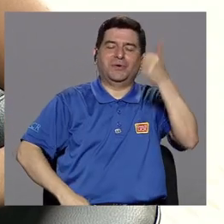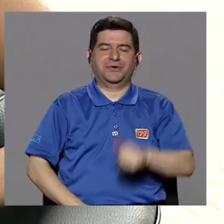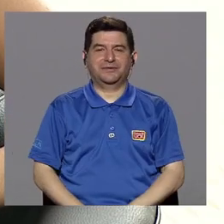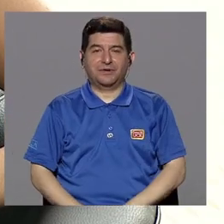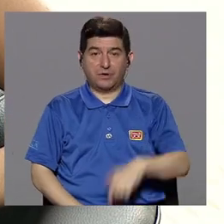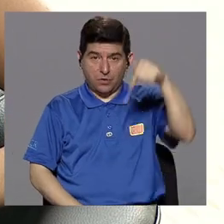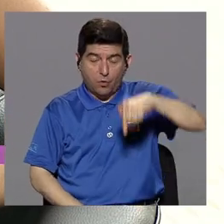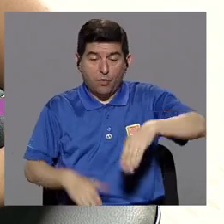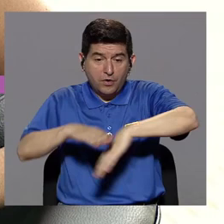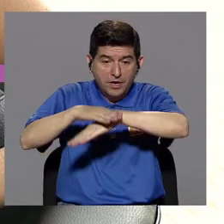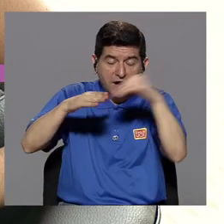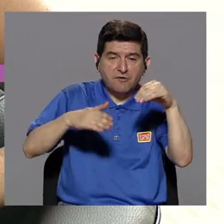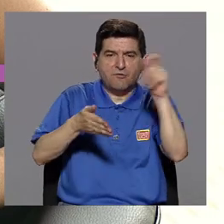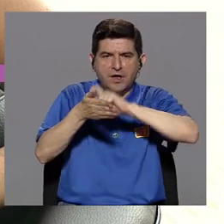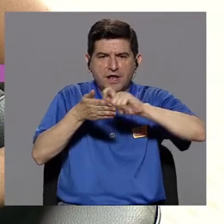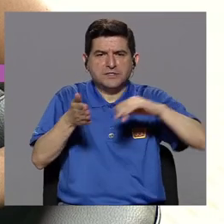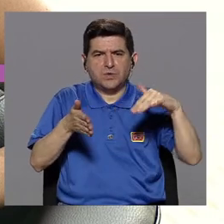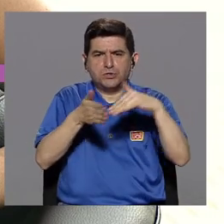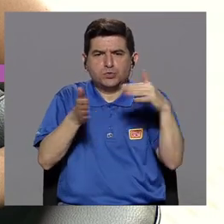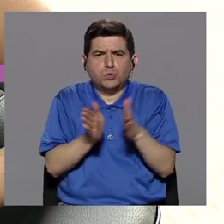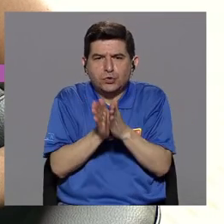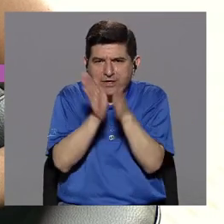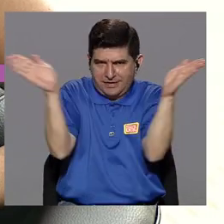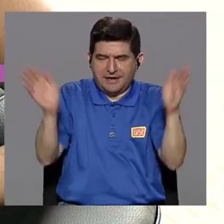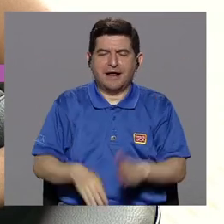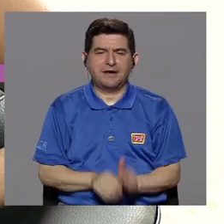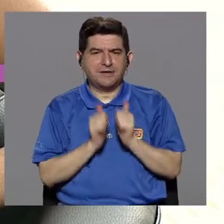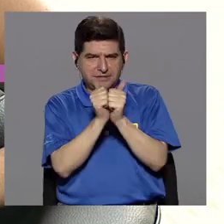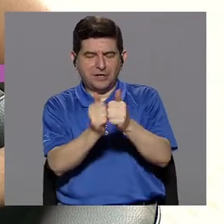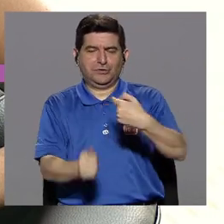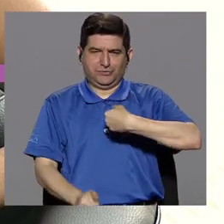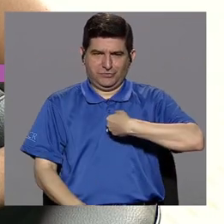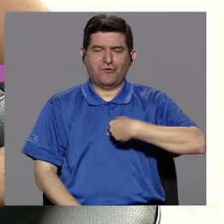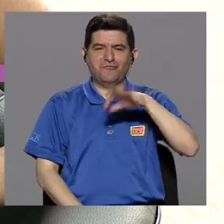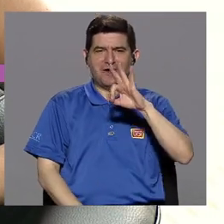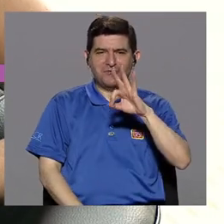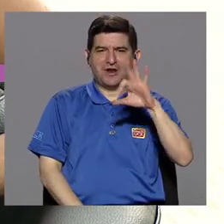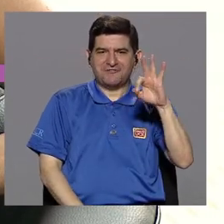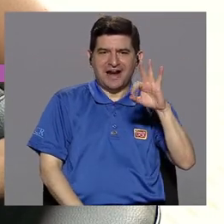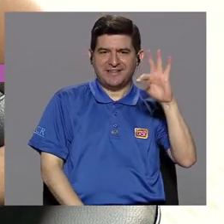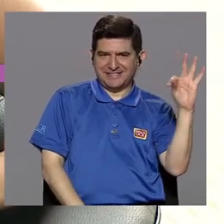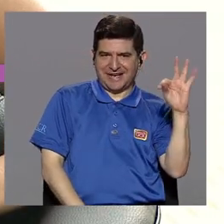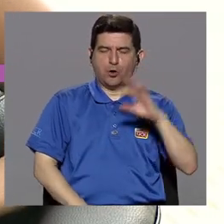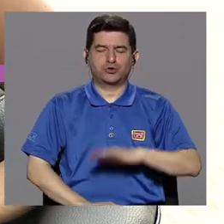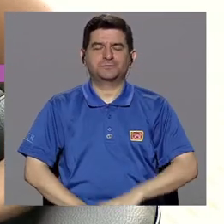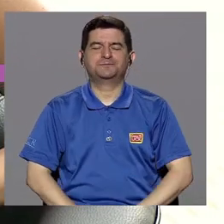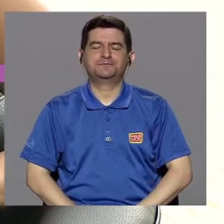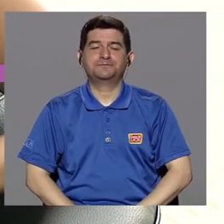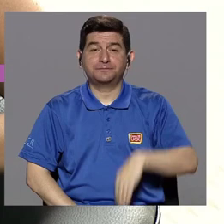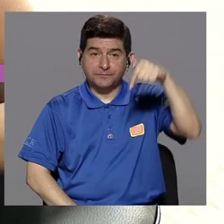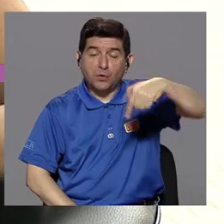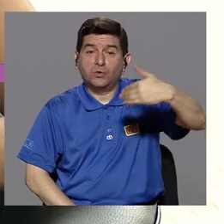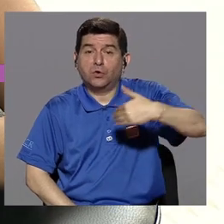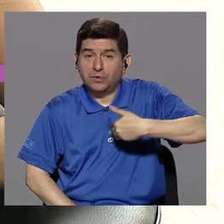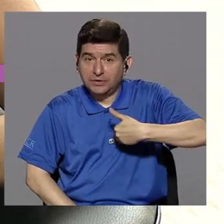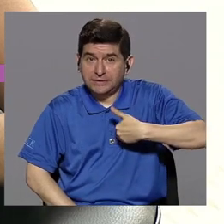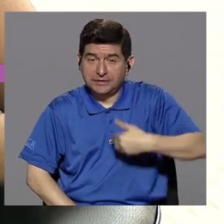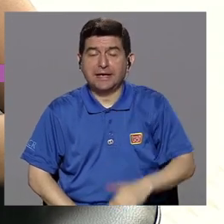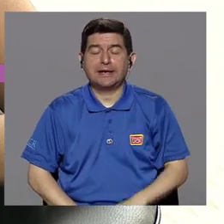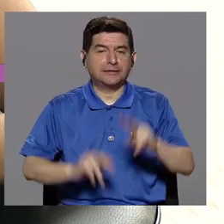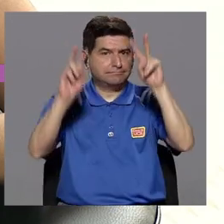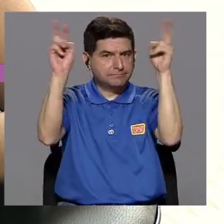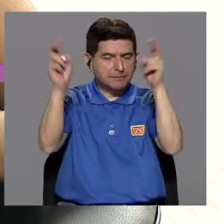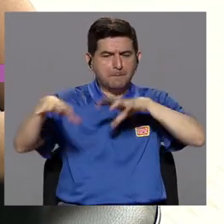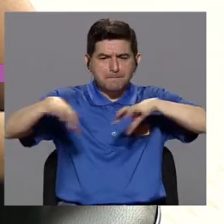El día de hoy desde las afueras de la Escuela de Estudios Generales le acompañará a su servidora Fabiola Fernández. Y para hoy tenemos el